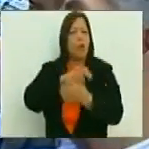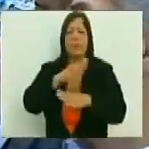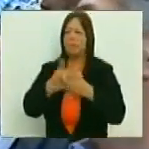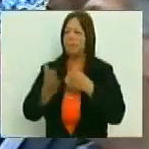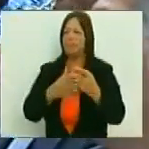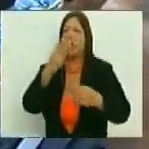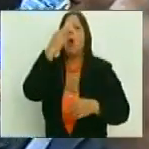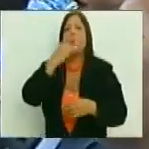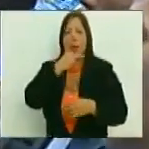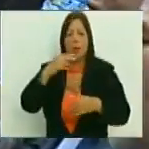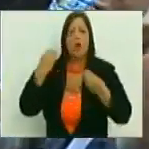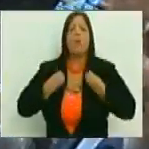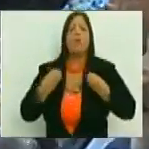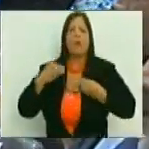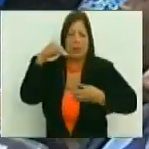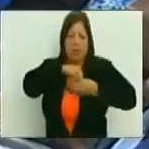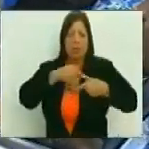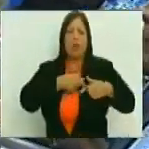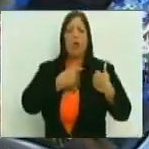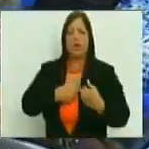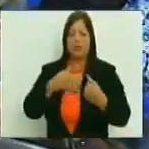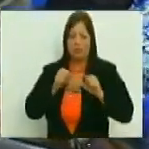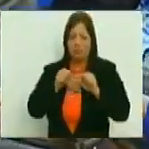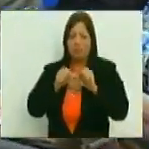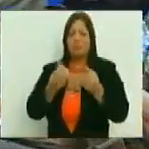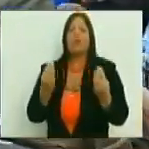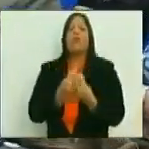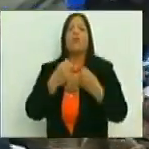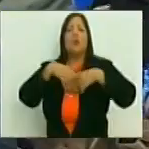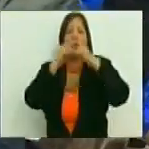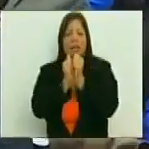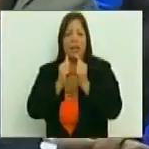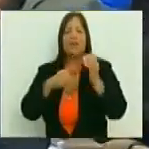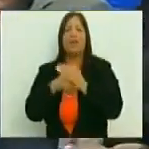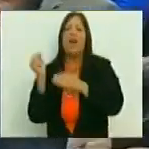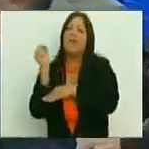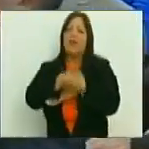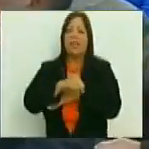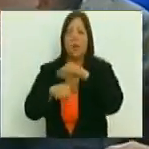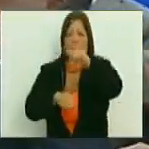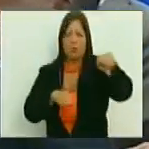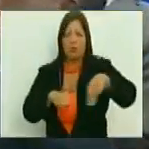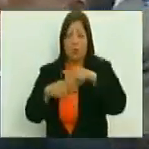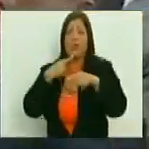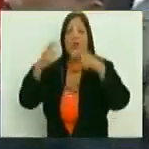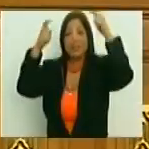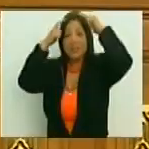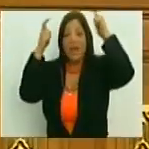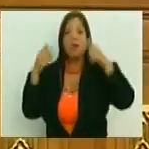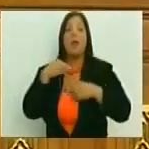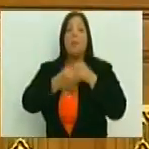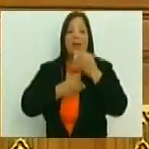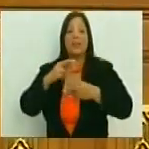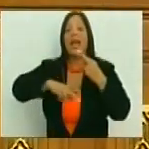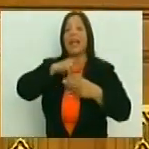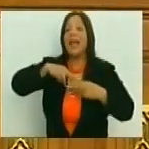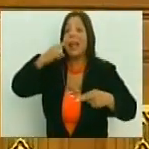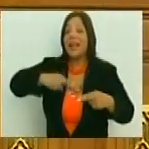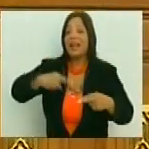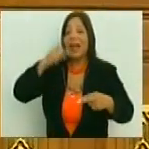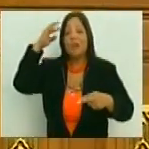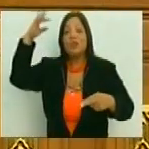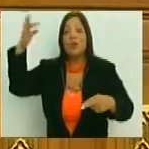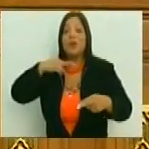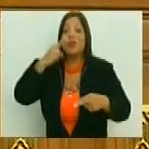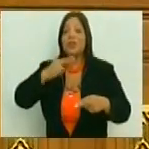y les prometo que viviré con ustedes, que lucharé con ustedes, y que venceré con ustedes, para seguir haciendo realidad, el sueño